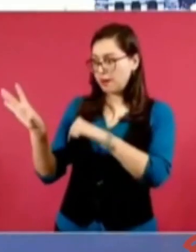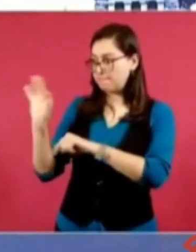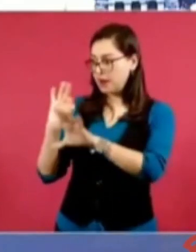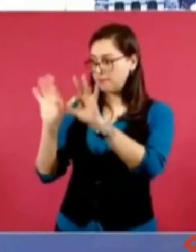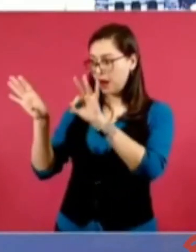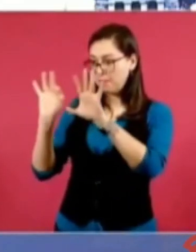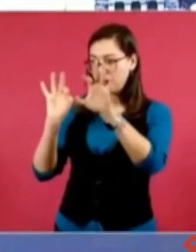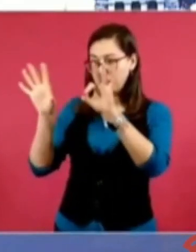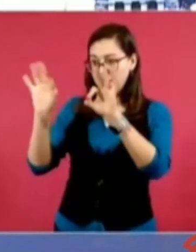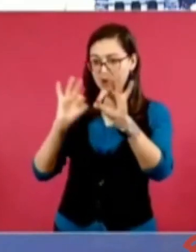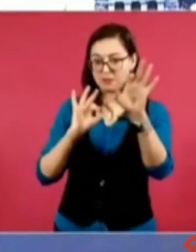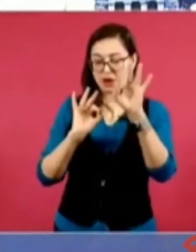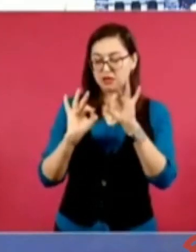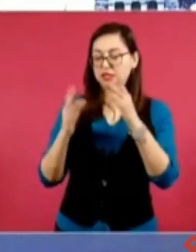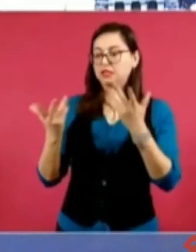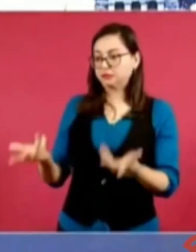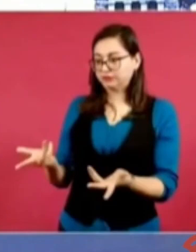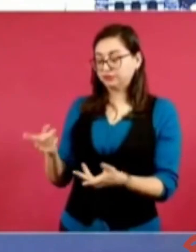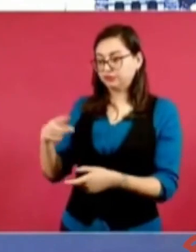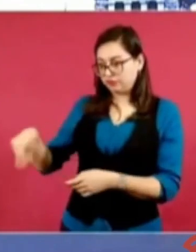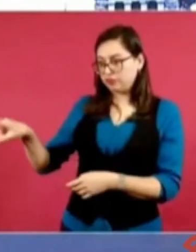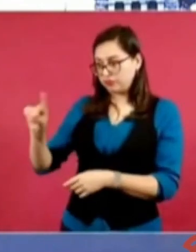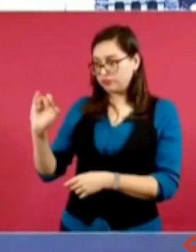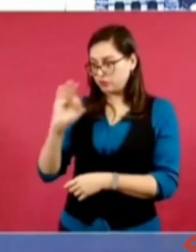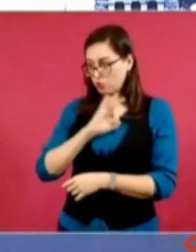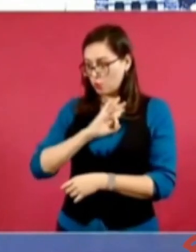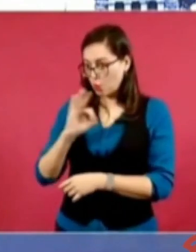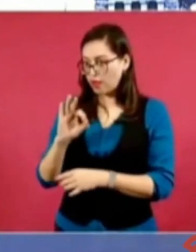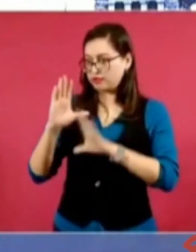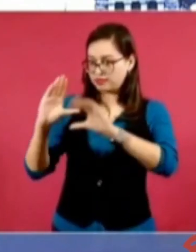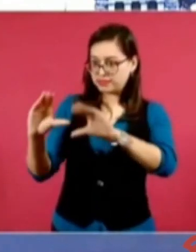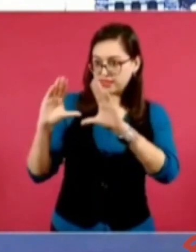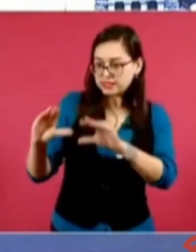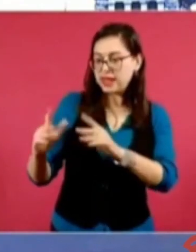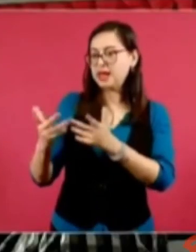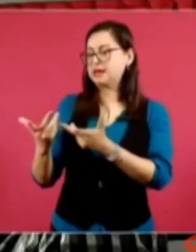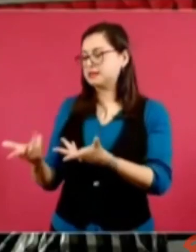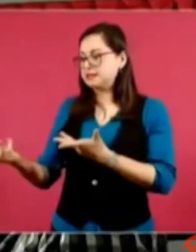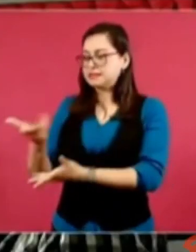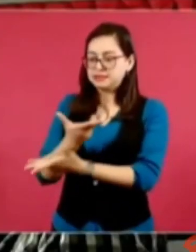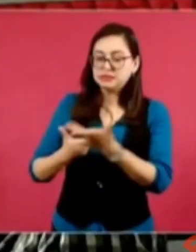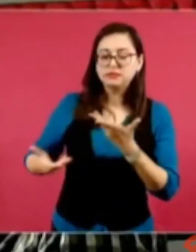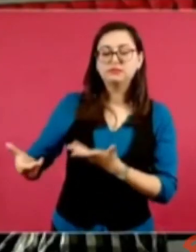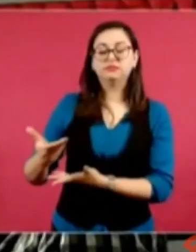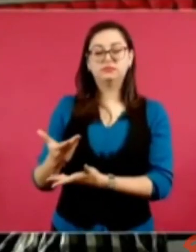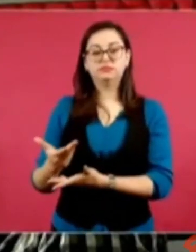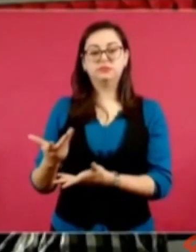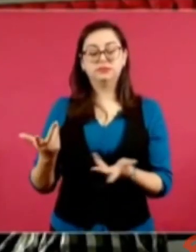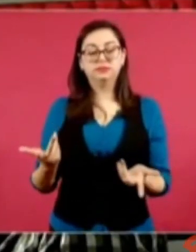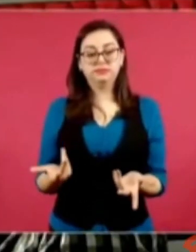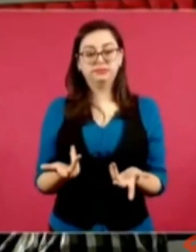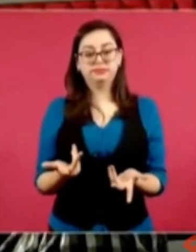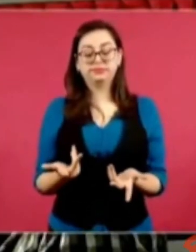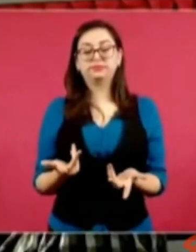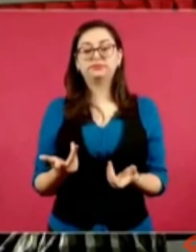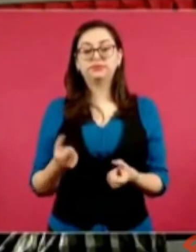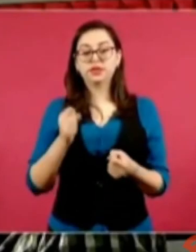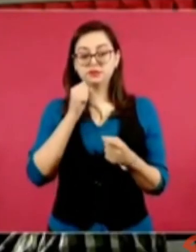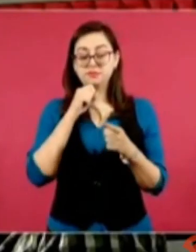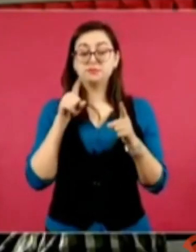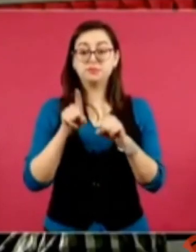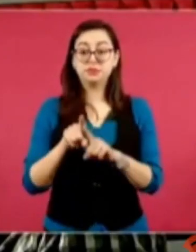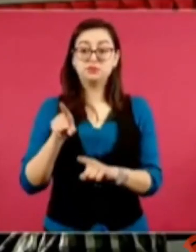cuadros políticos para enfrentar a la dictadura había magonistas en la huelga de